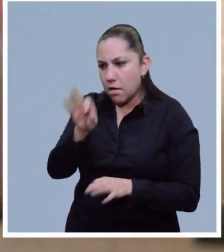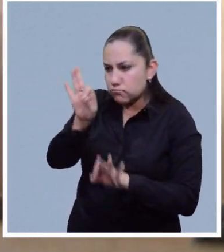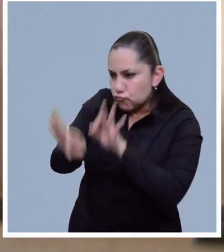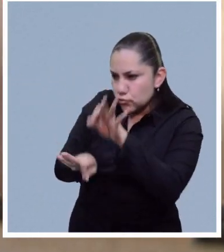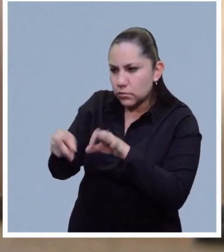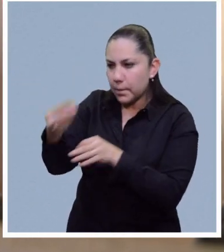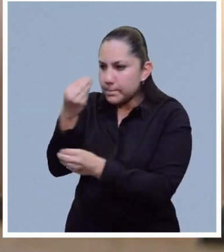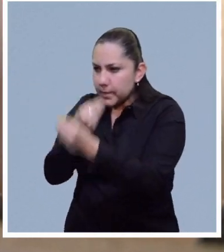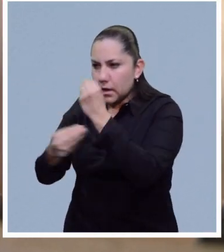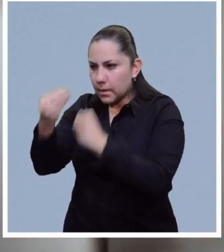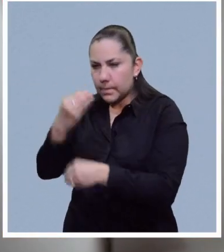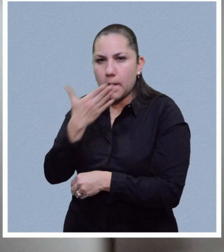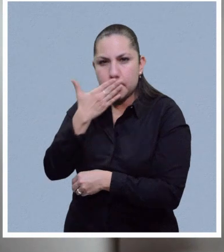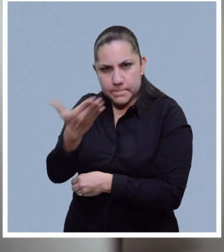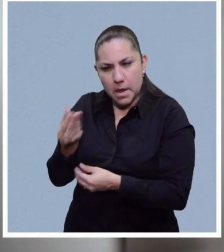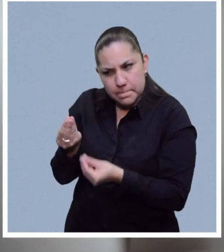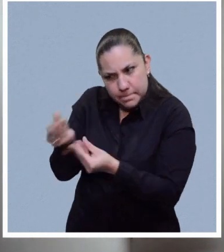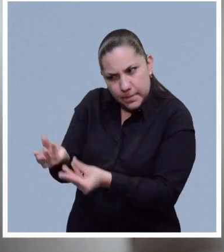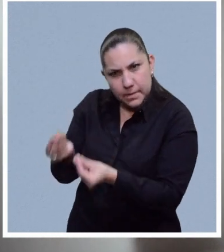cuidado y buena nutrición.